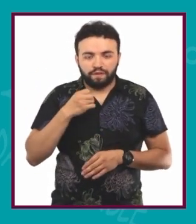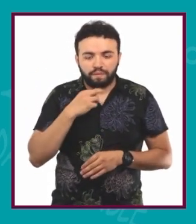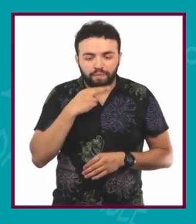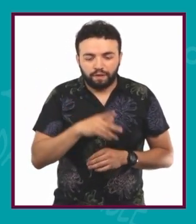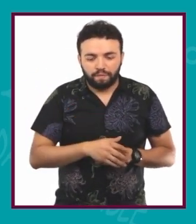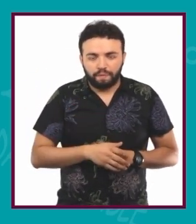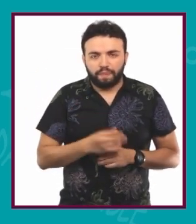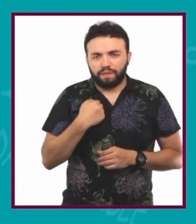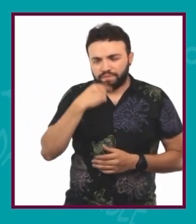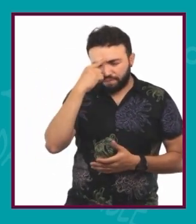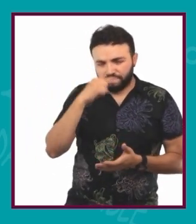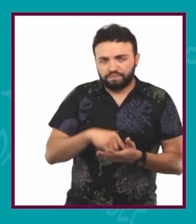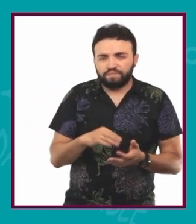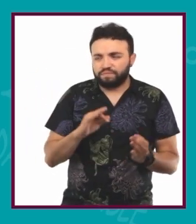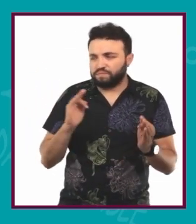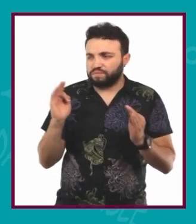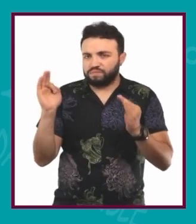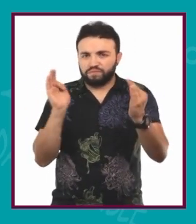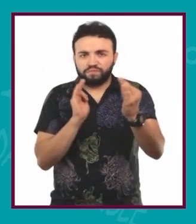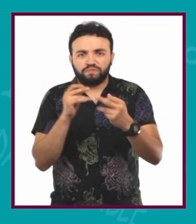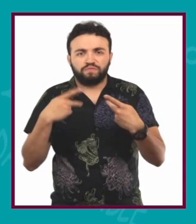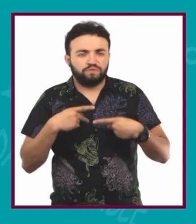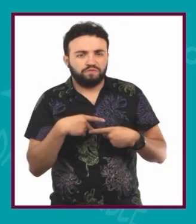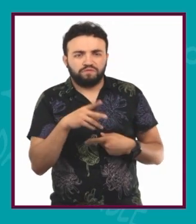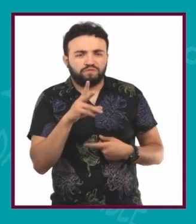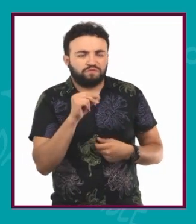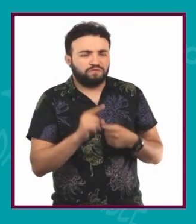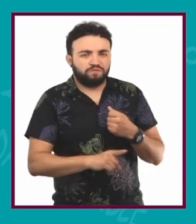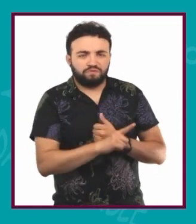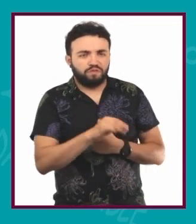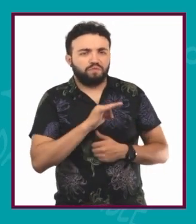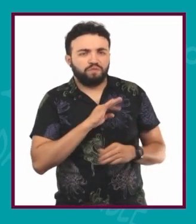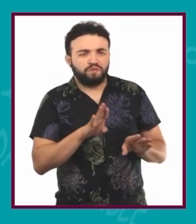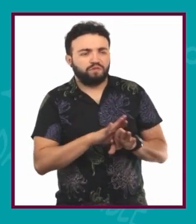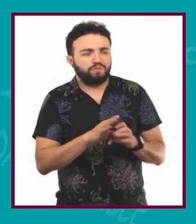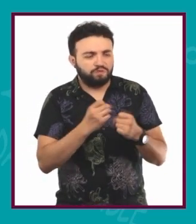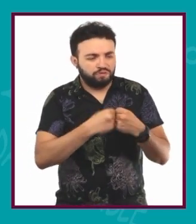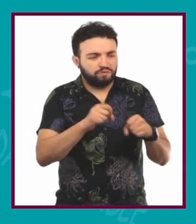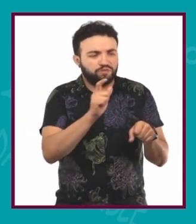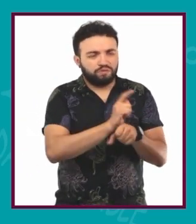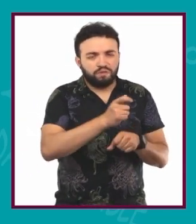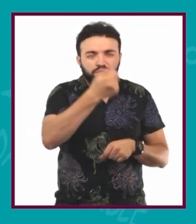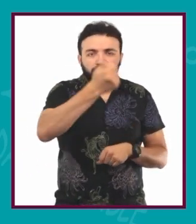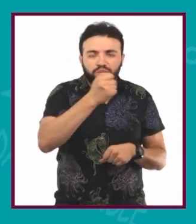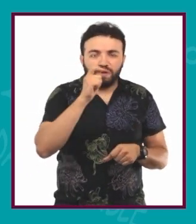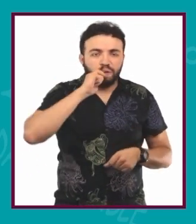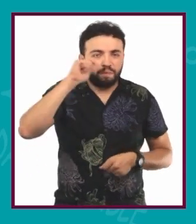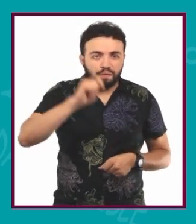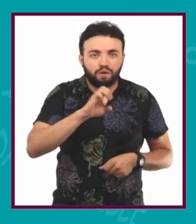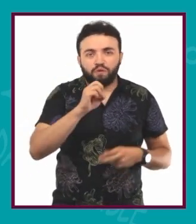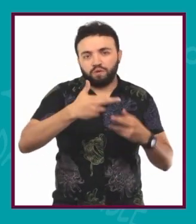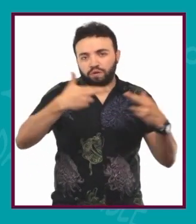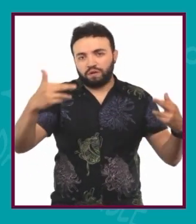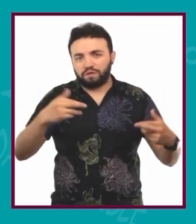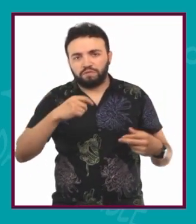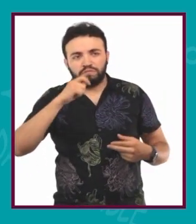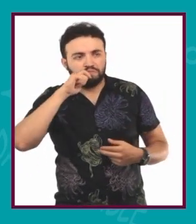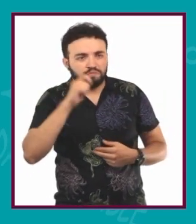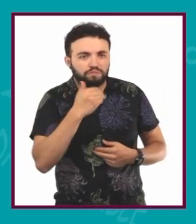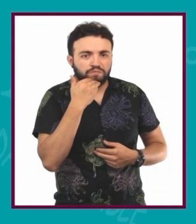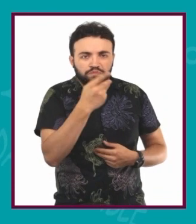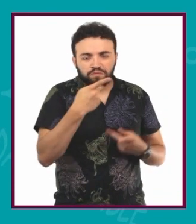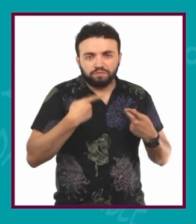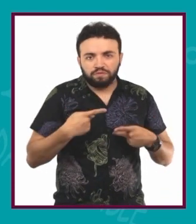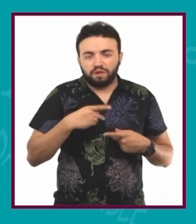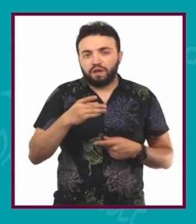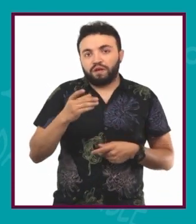relacionarnos con otras personas que piensen diferentes a nosotros. Podemos socializar, llegar a tener una amistad, o una buena relación con esas personas,